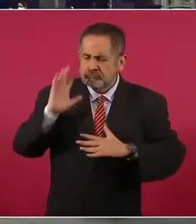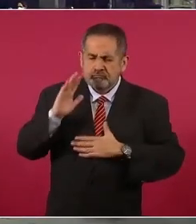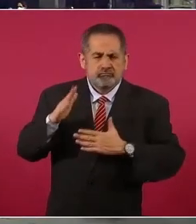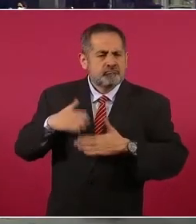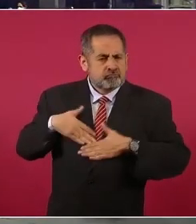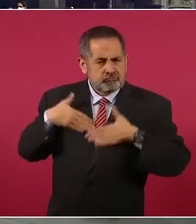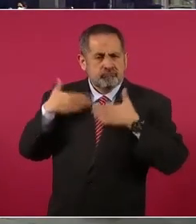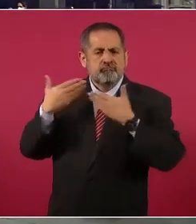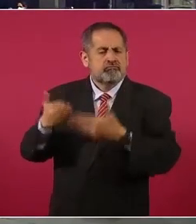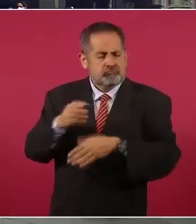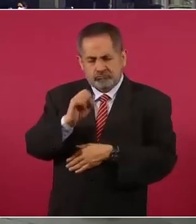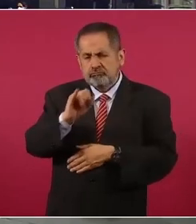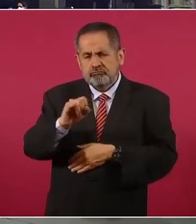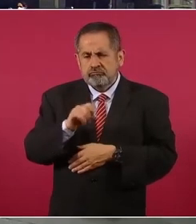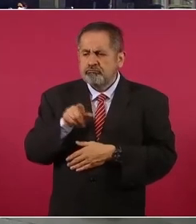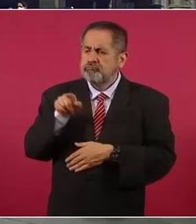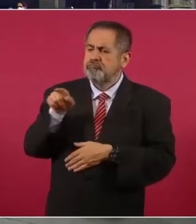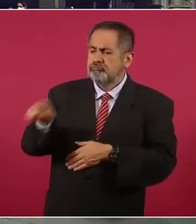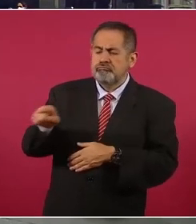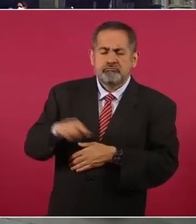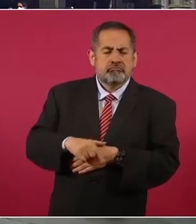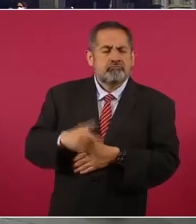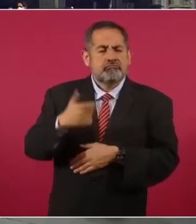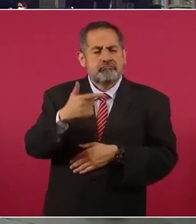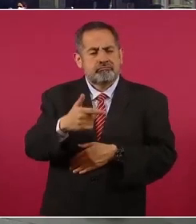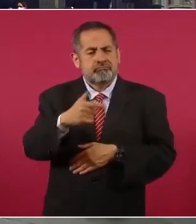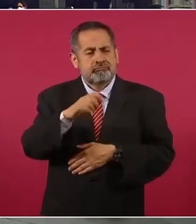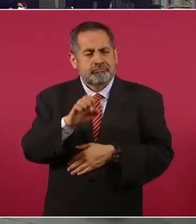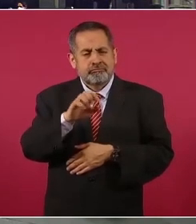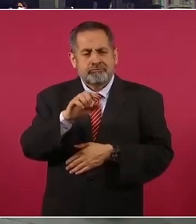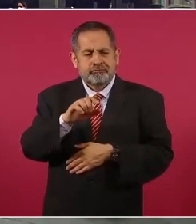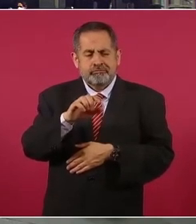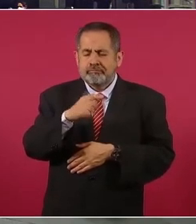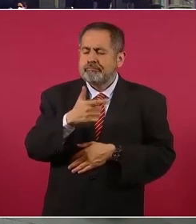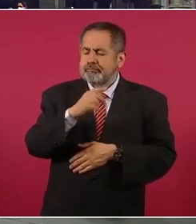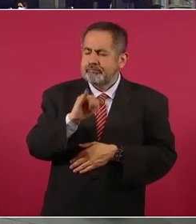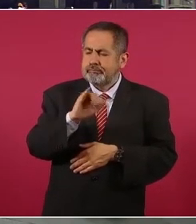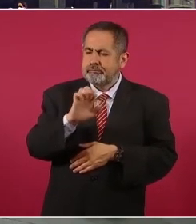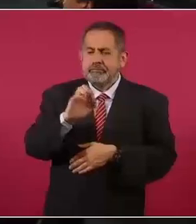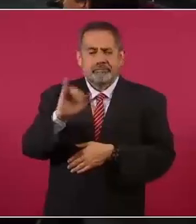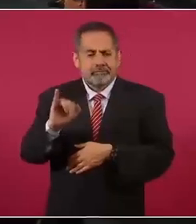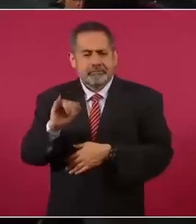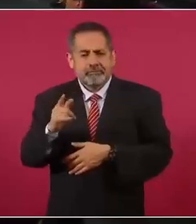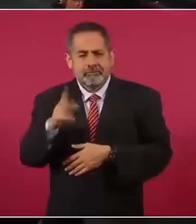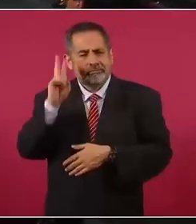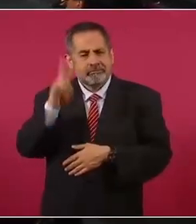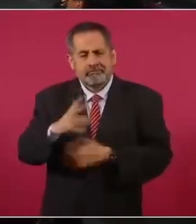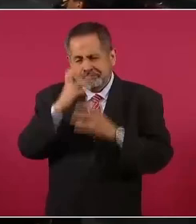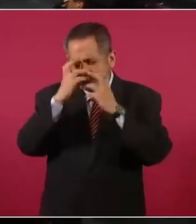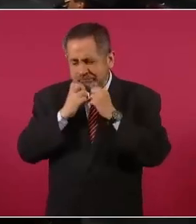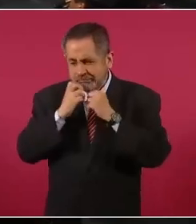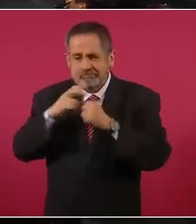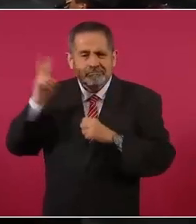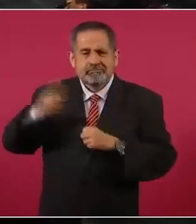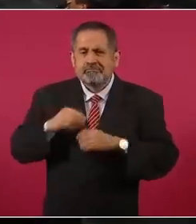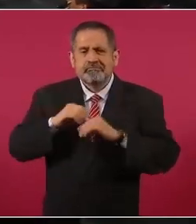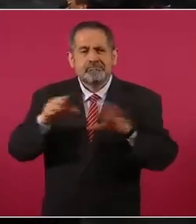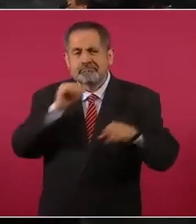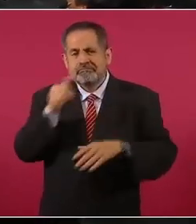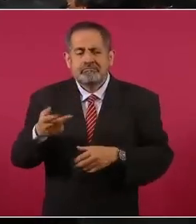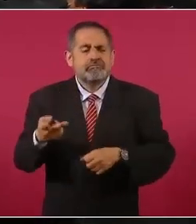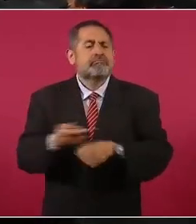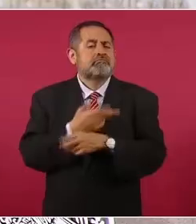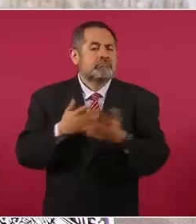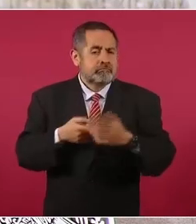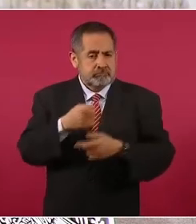confianza en el trabajo, en la validación del GIEI y expresaron tristeza porque no hay verdad en este caso. ¿Qué va a pasar con la investigación?